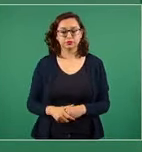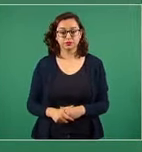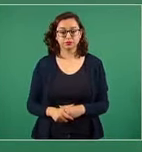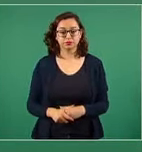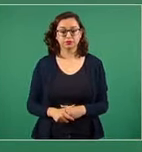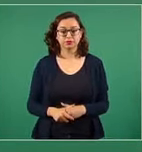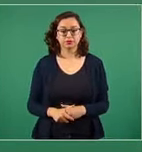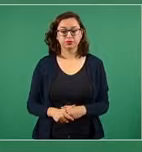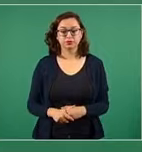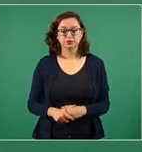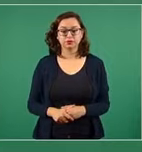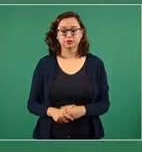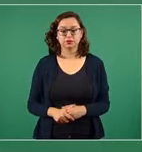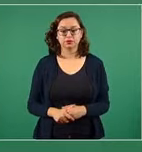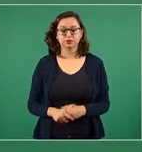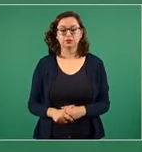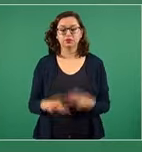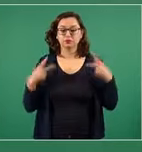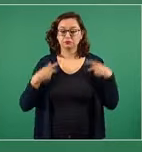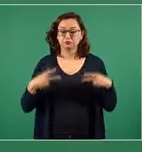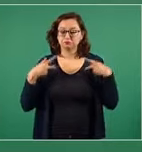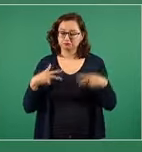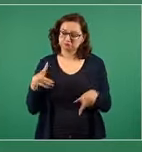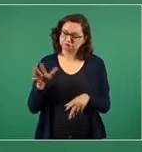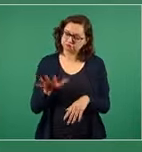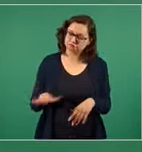mucha fe al pueblo.